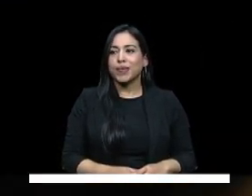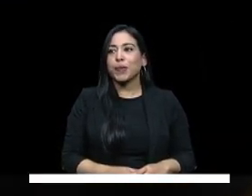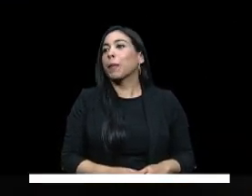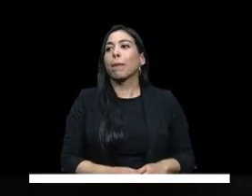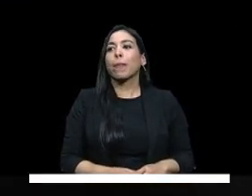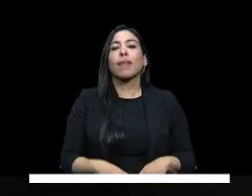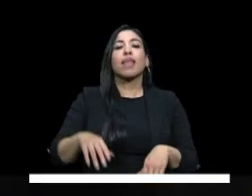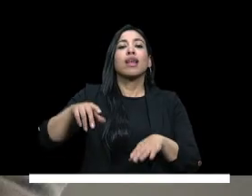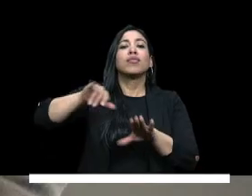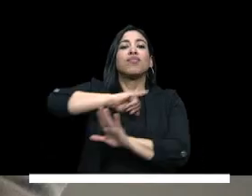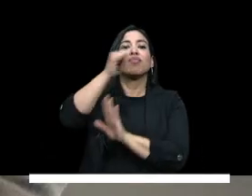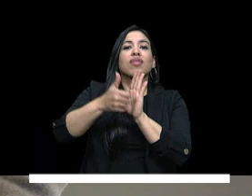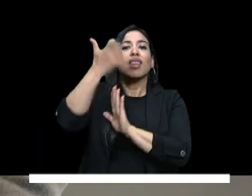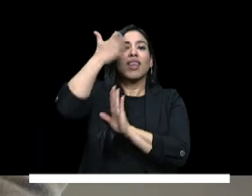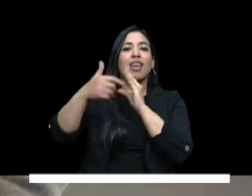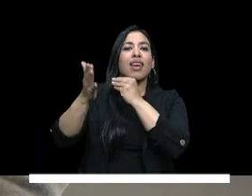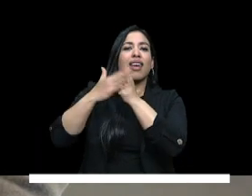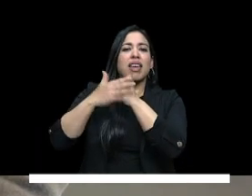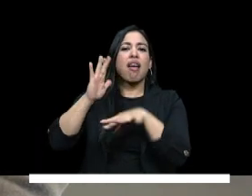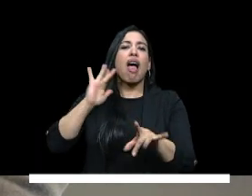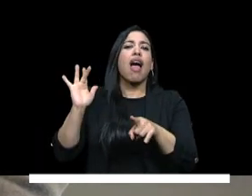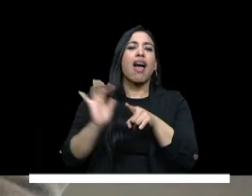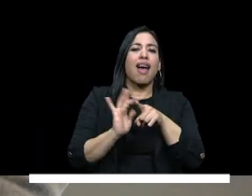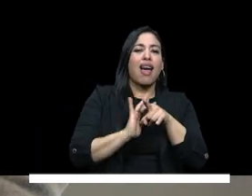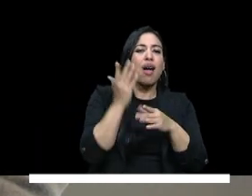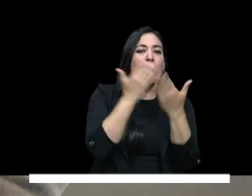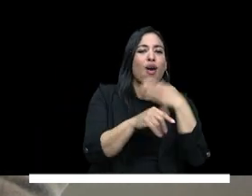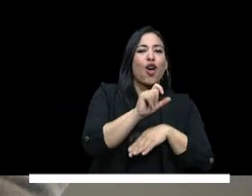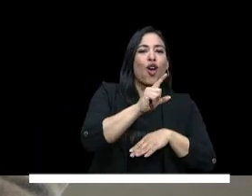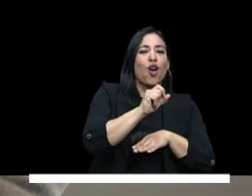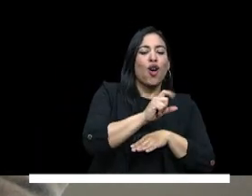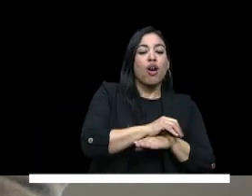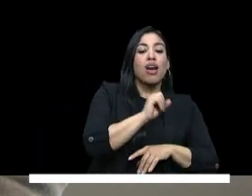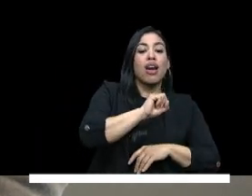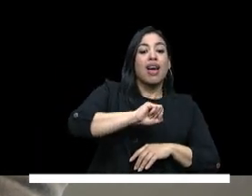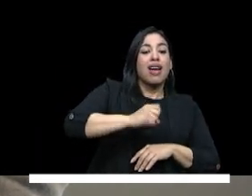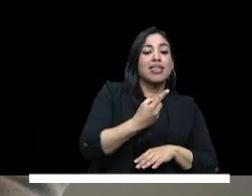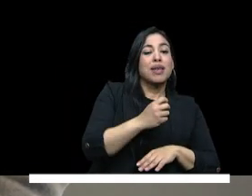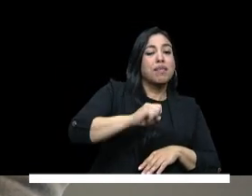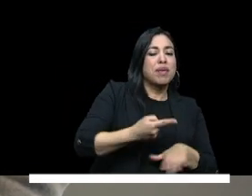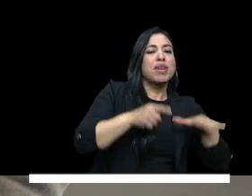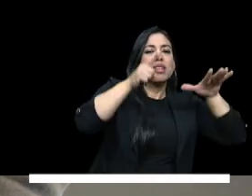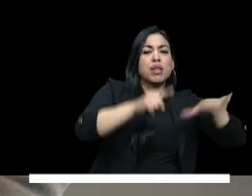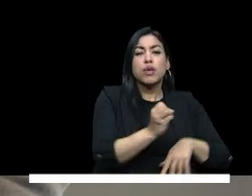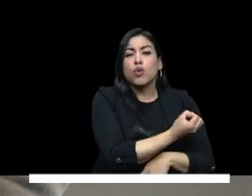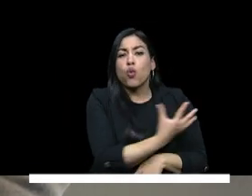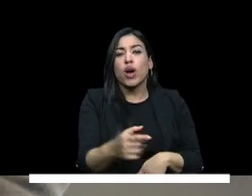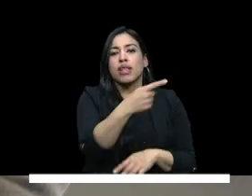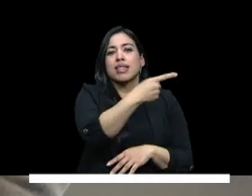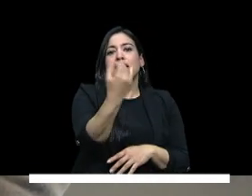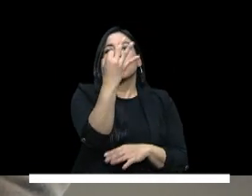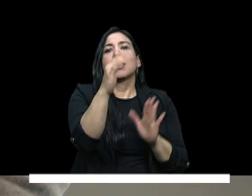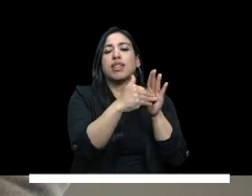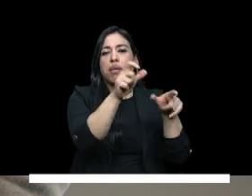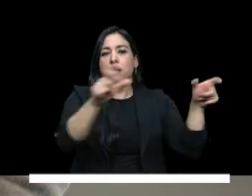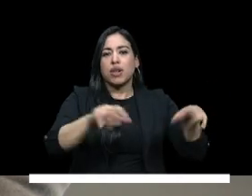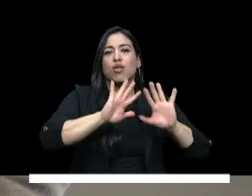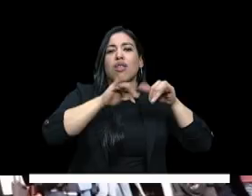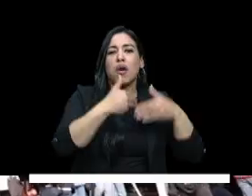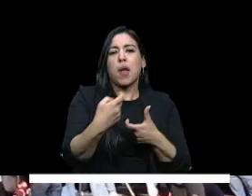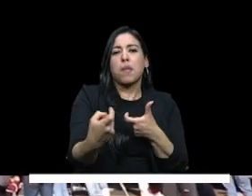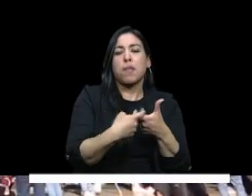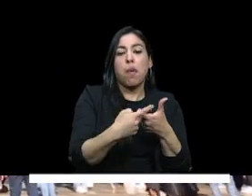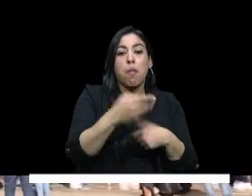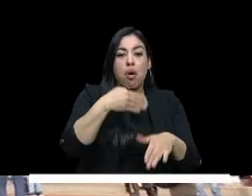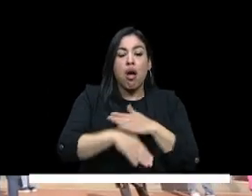el ICFES garantizó la aplicación de la prueba saber 11 calendario B a cerca de 113 mil estudiantes de colegios